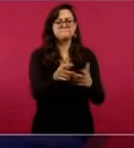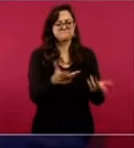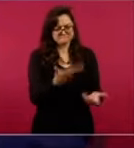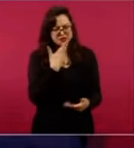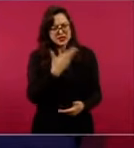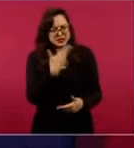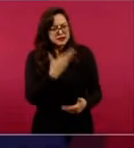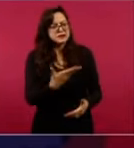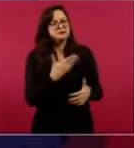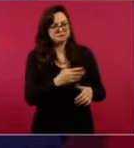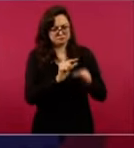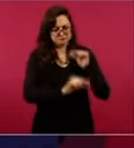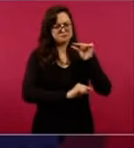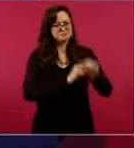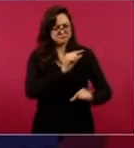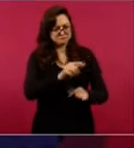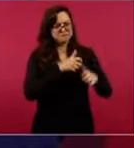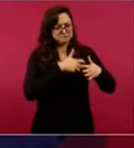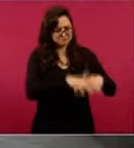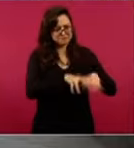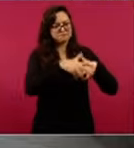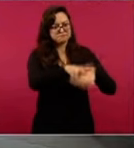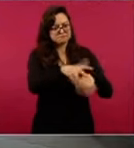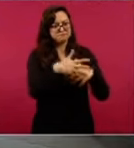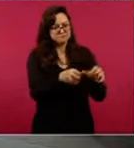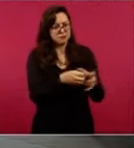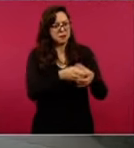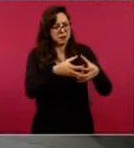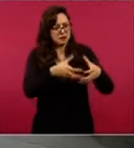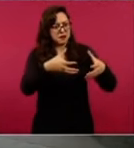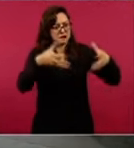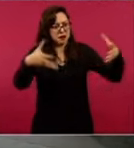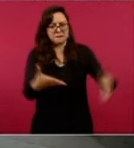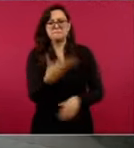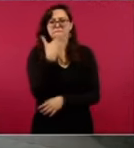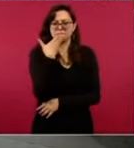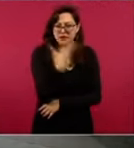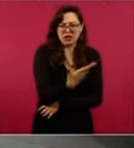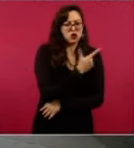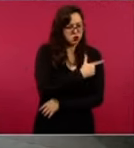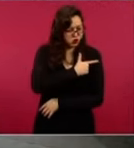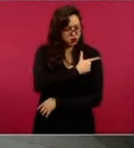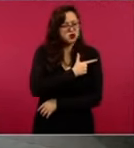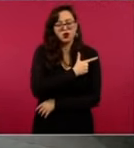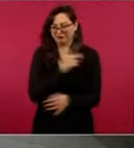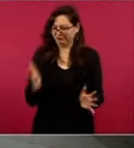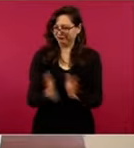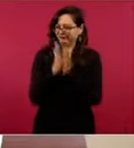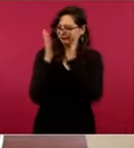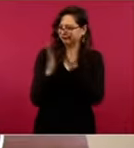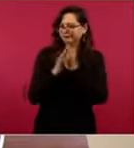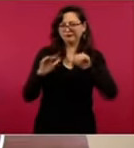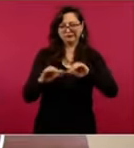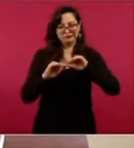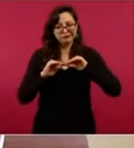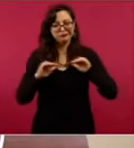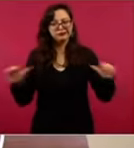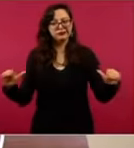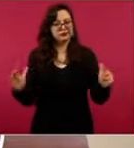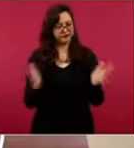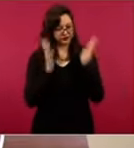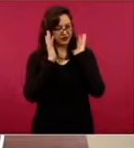llevan y adelante. Y qué bueno, ¿no?, que se definan.